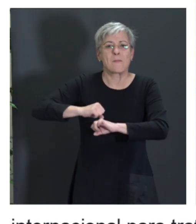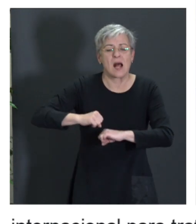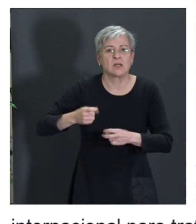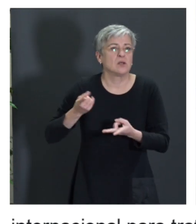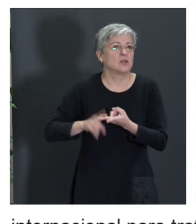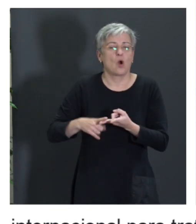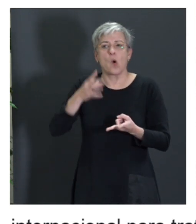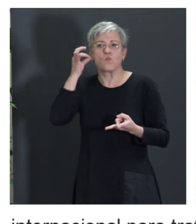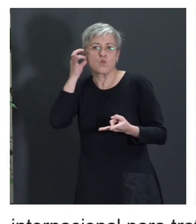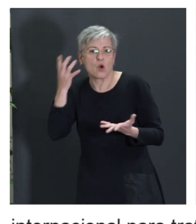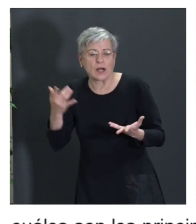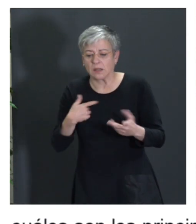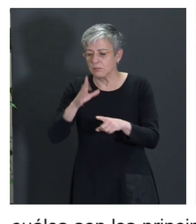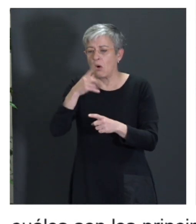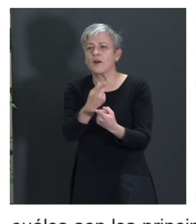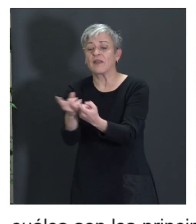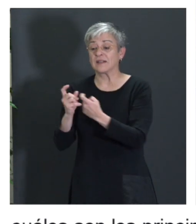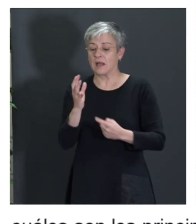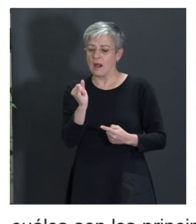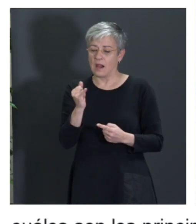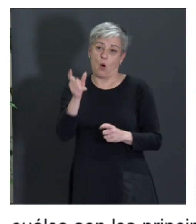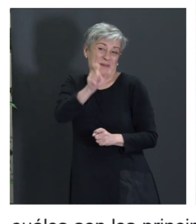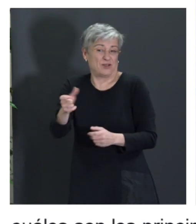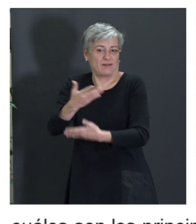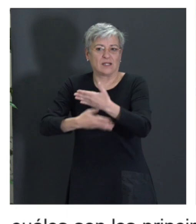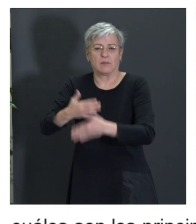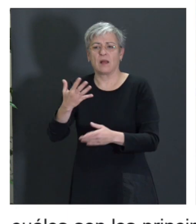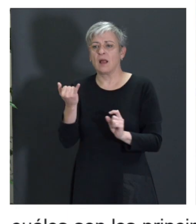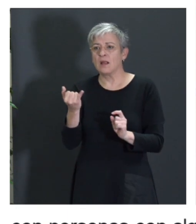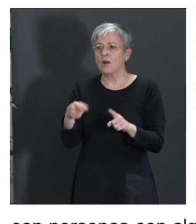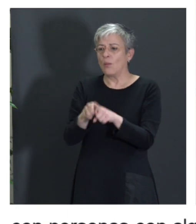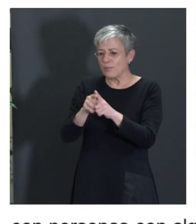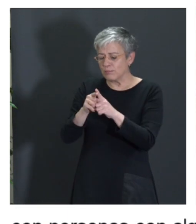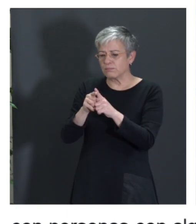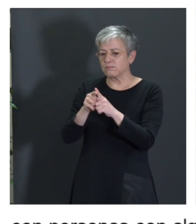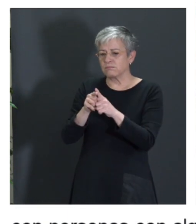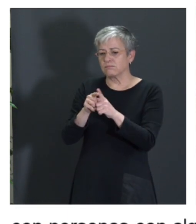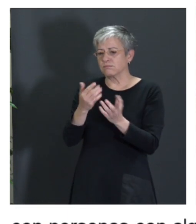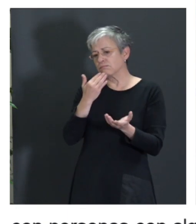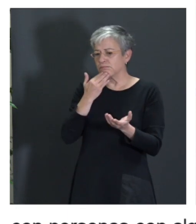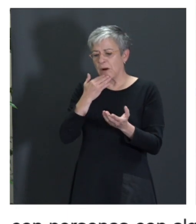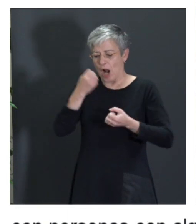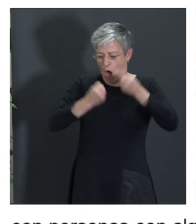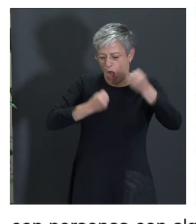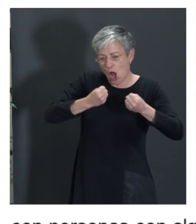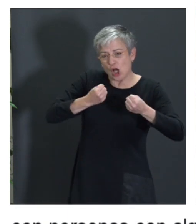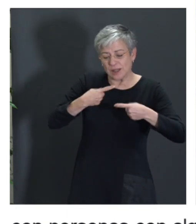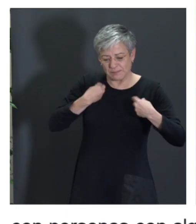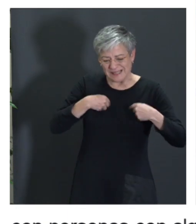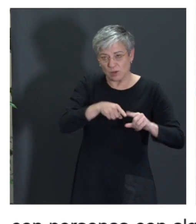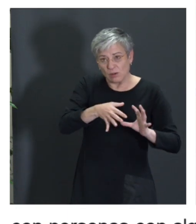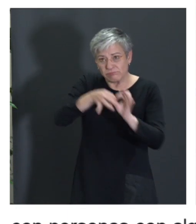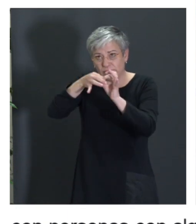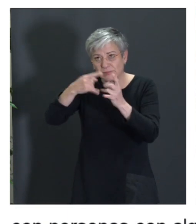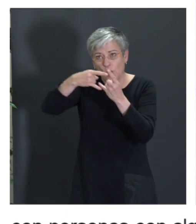mujeres o personas con discapacidad, a la hora de utilizar estos vehículos. Es un proyecto